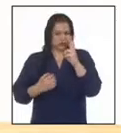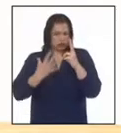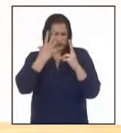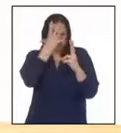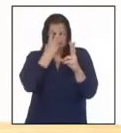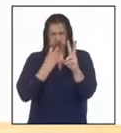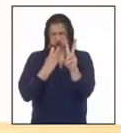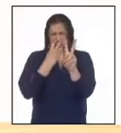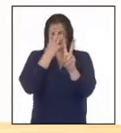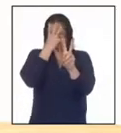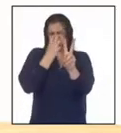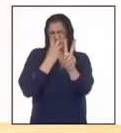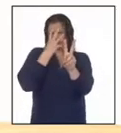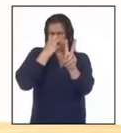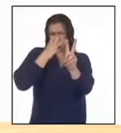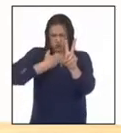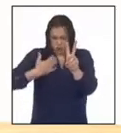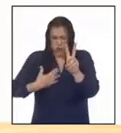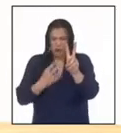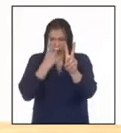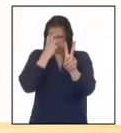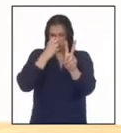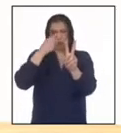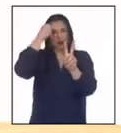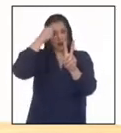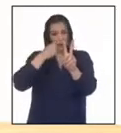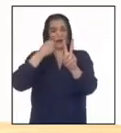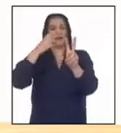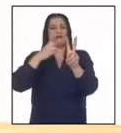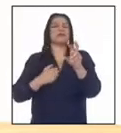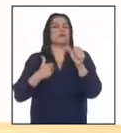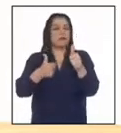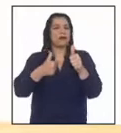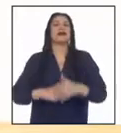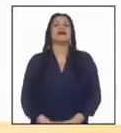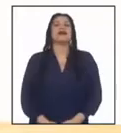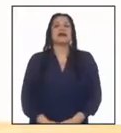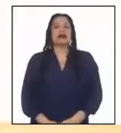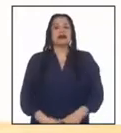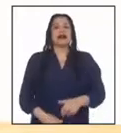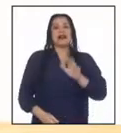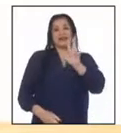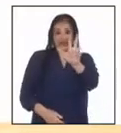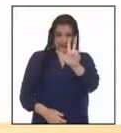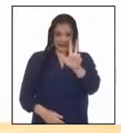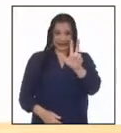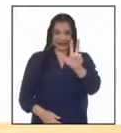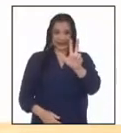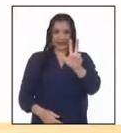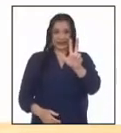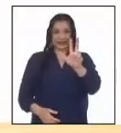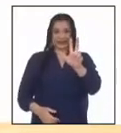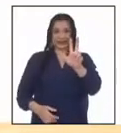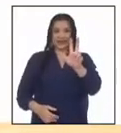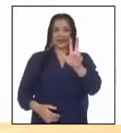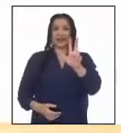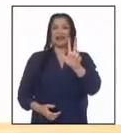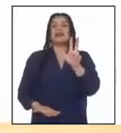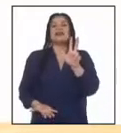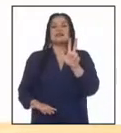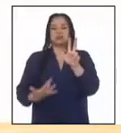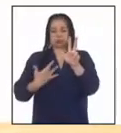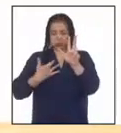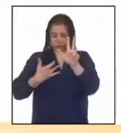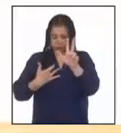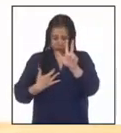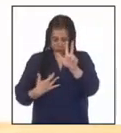estar molesto. Moléstate donde estás. Recuerda cuando te molestas. Excelente. Ahora vamos a posición tres. Voy a estar en cuclillas y